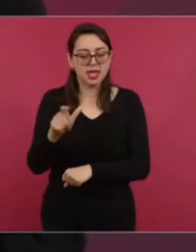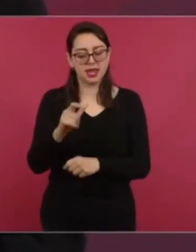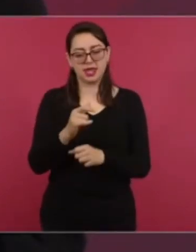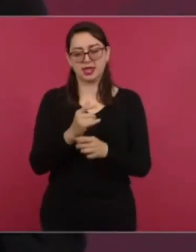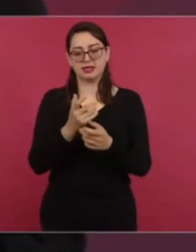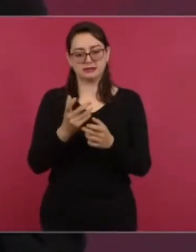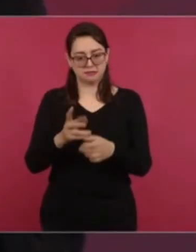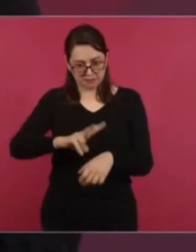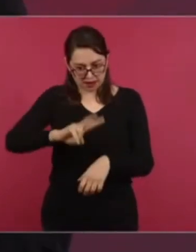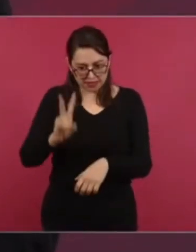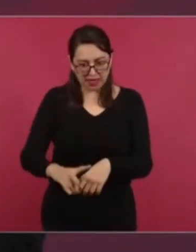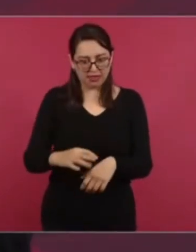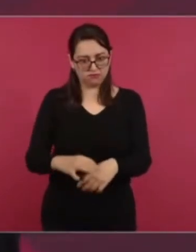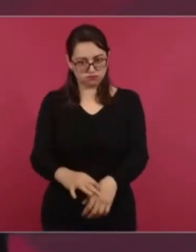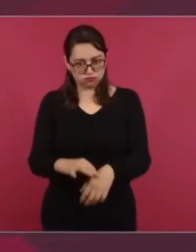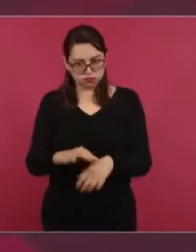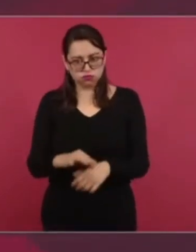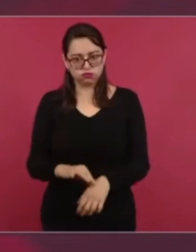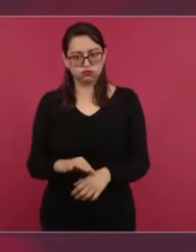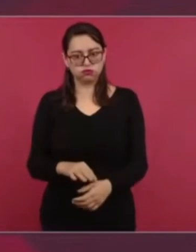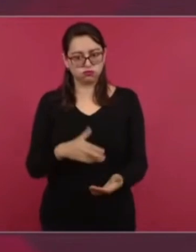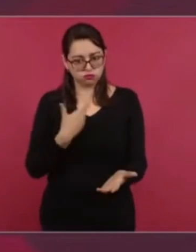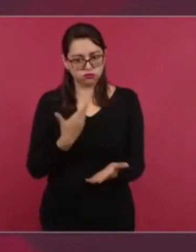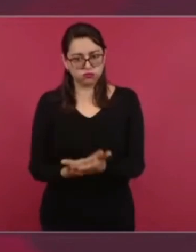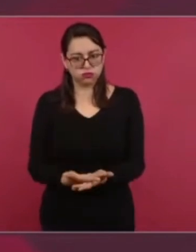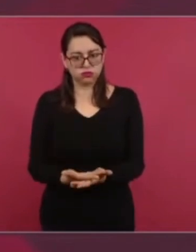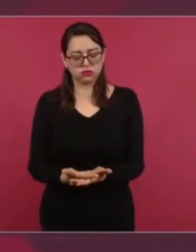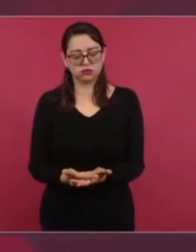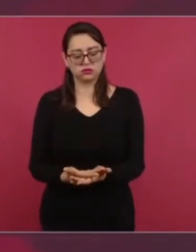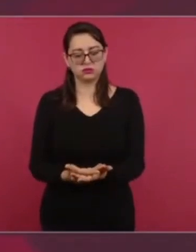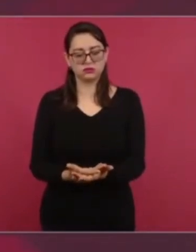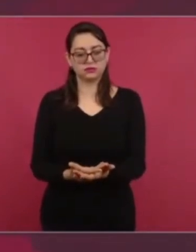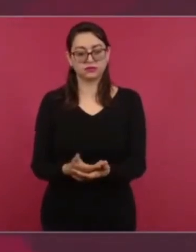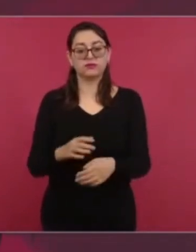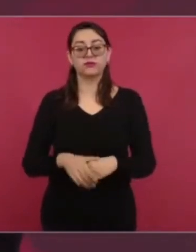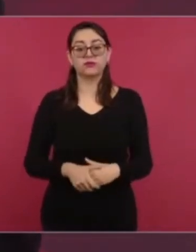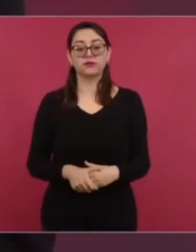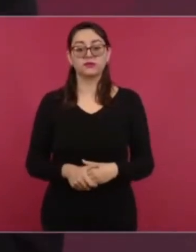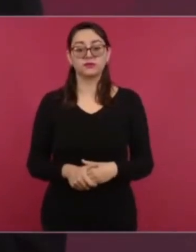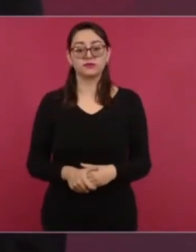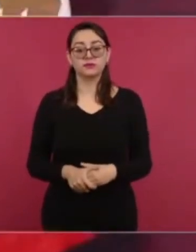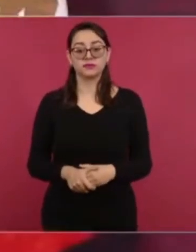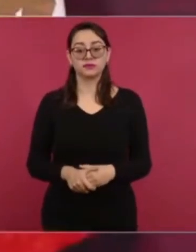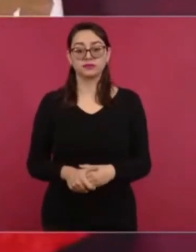y también ¿saben en qué pensaban? De que como estaban